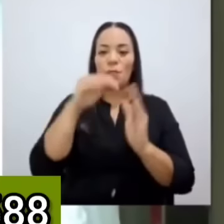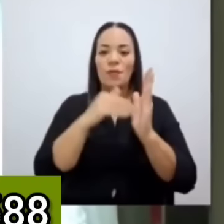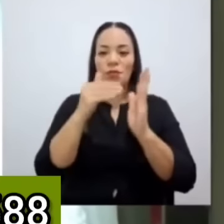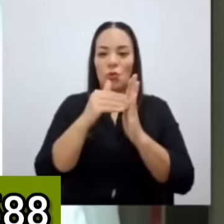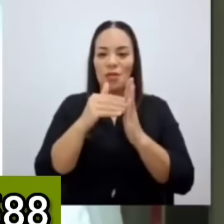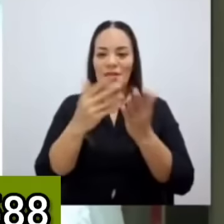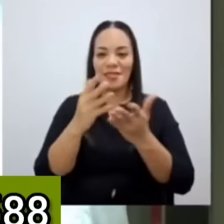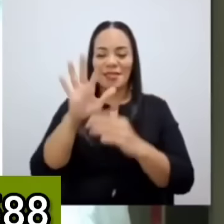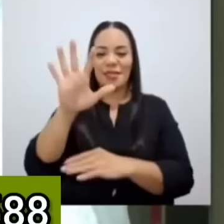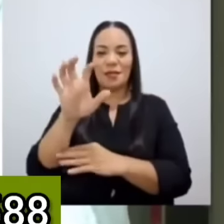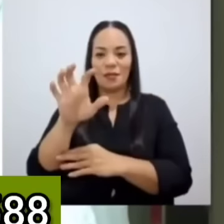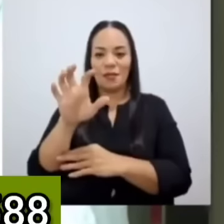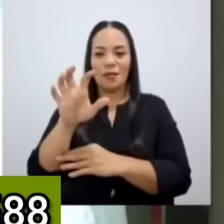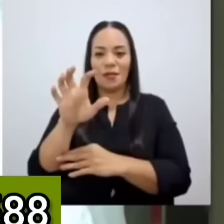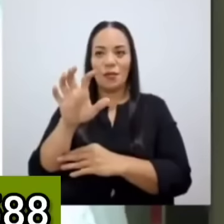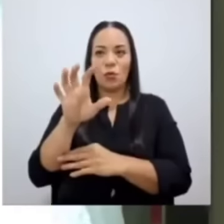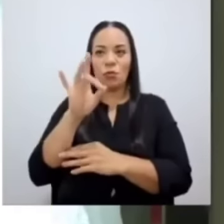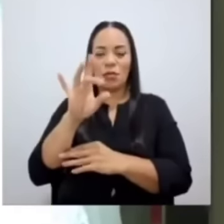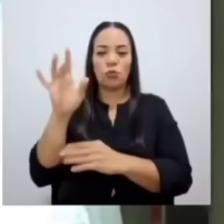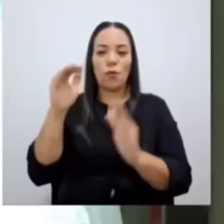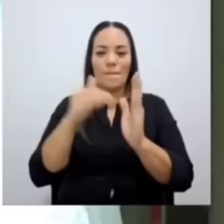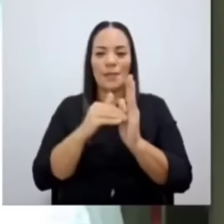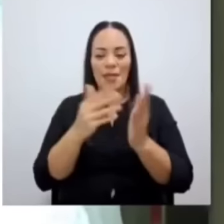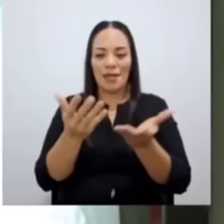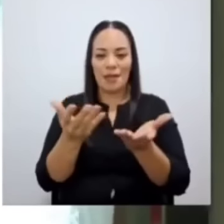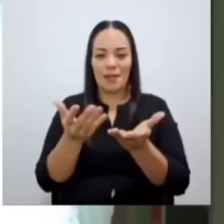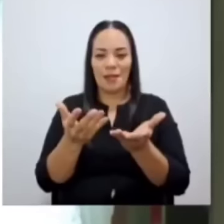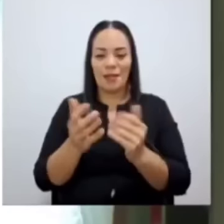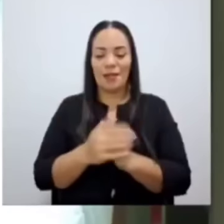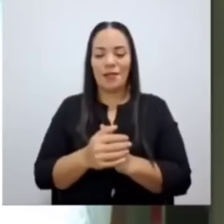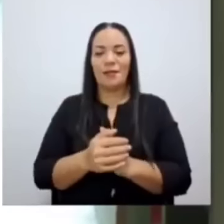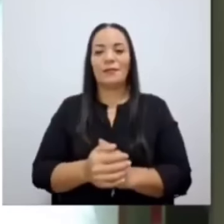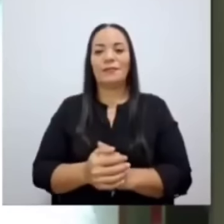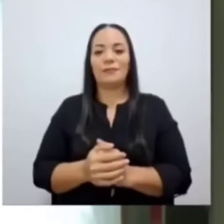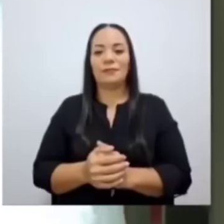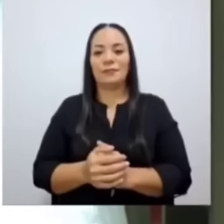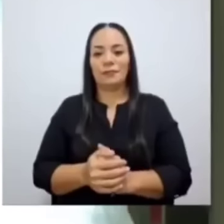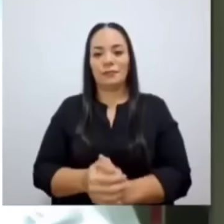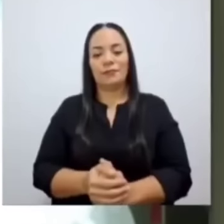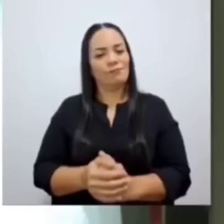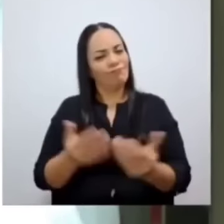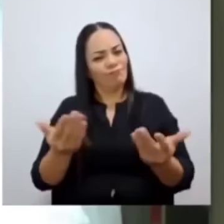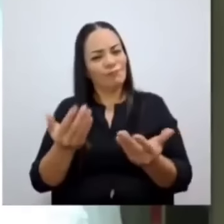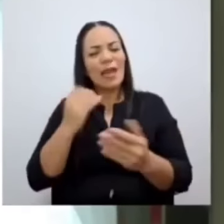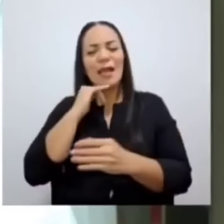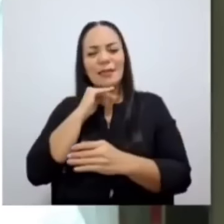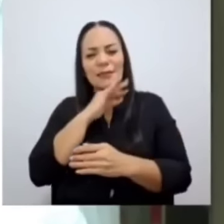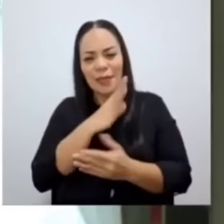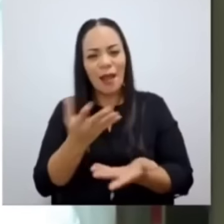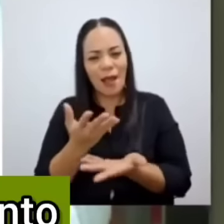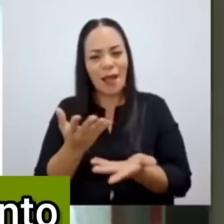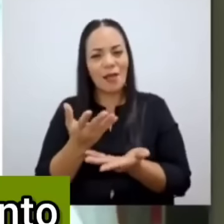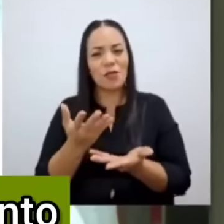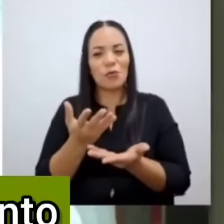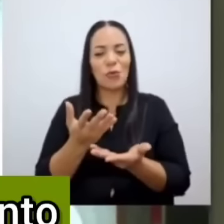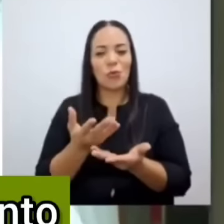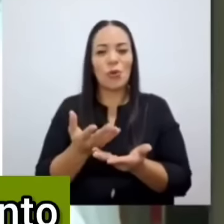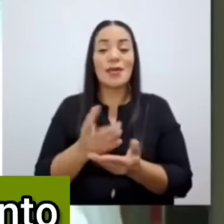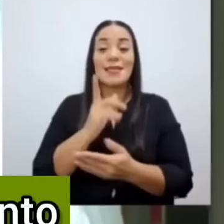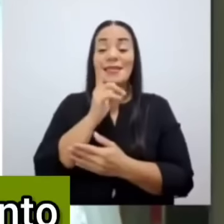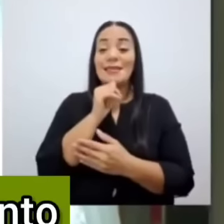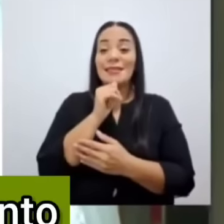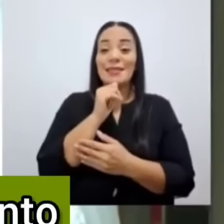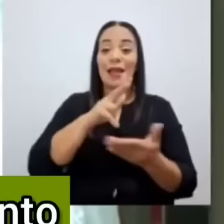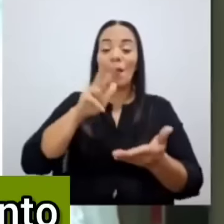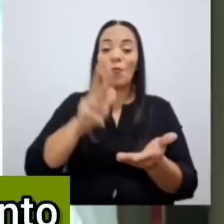588 mil 506 colones, con la extraña denotación de que quien aprueba